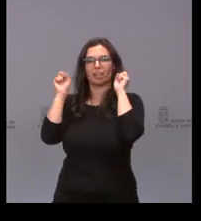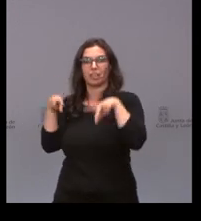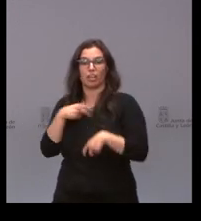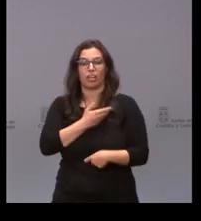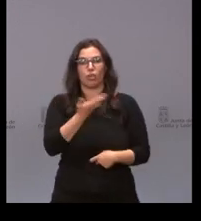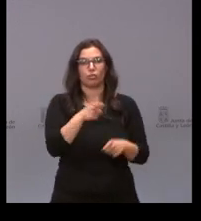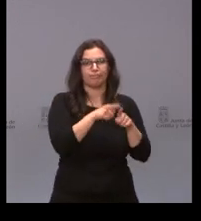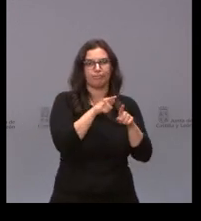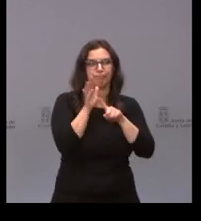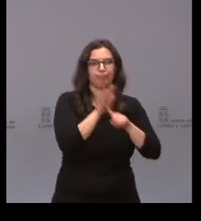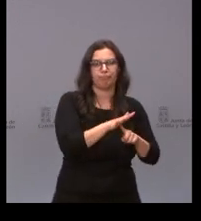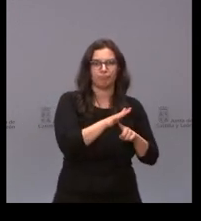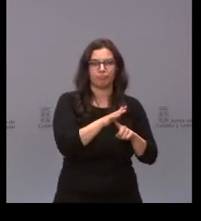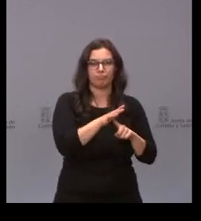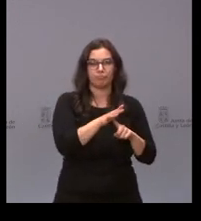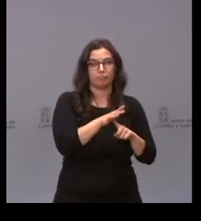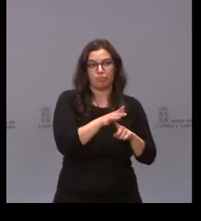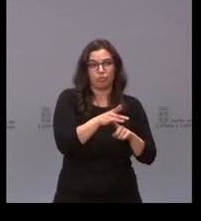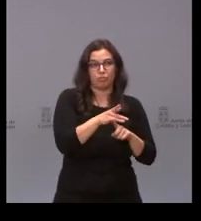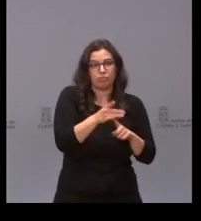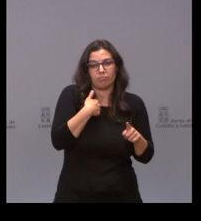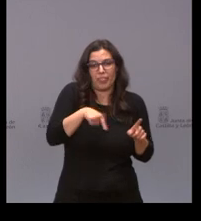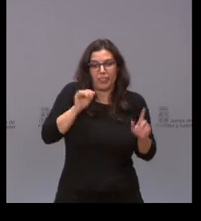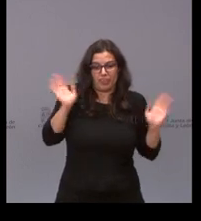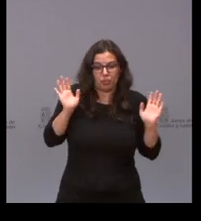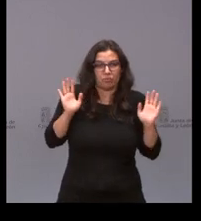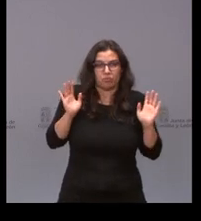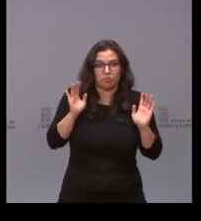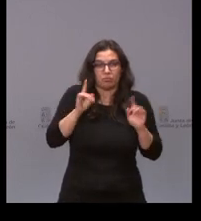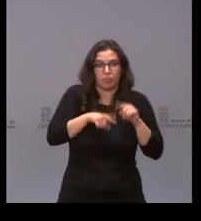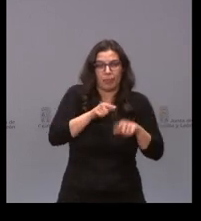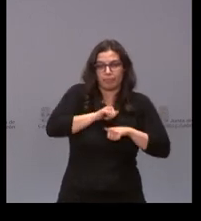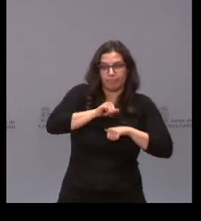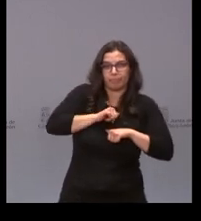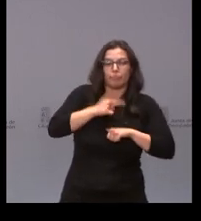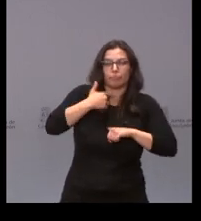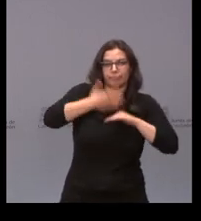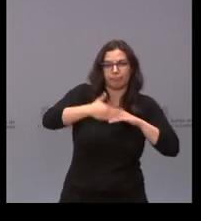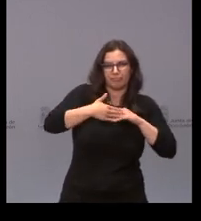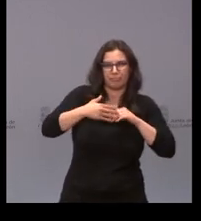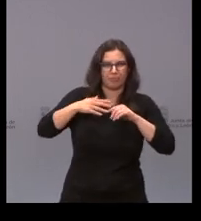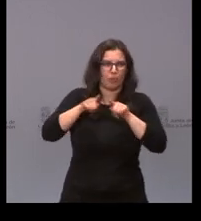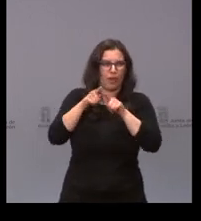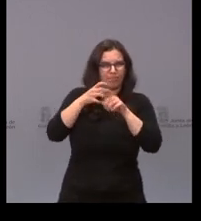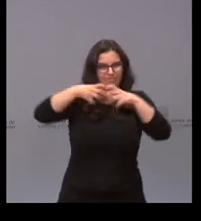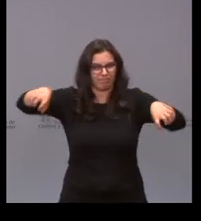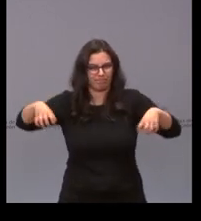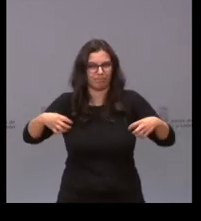unos ciudadanos que por una decisión que no es suya no estén vacunados y tengan que tener todavía otro tipo de restricciones distintas muchas gracias